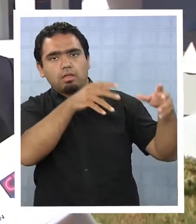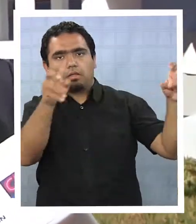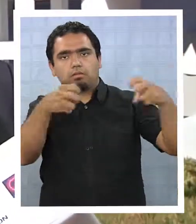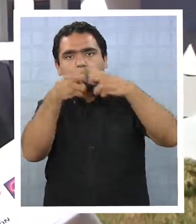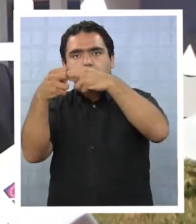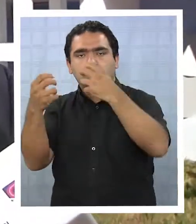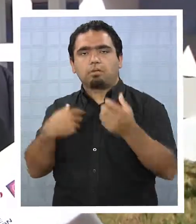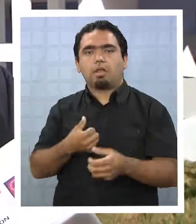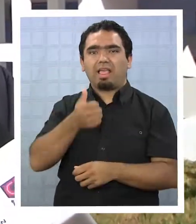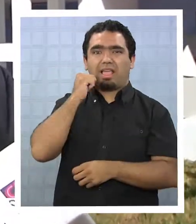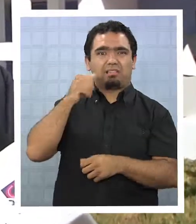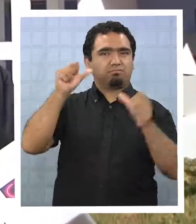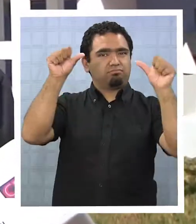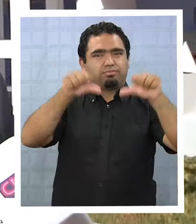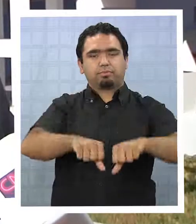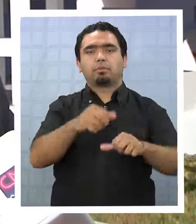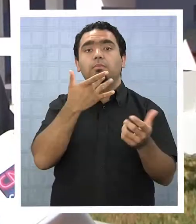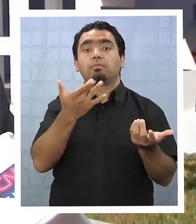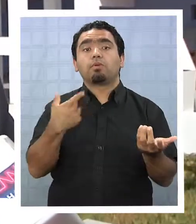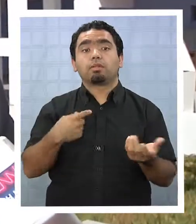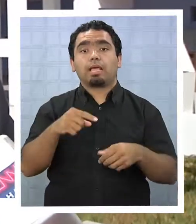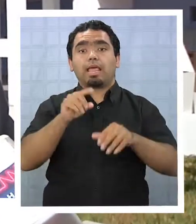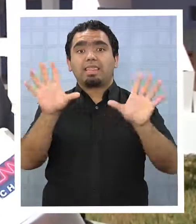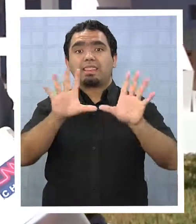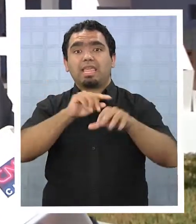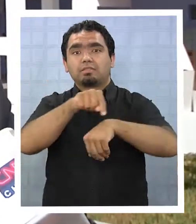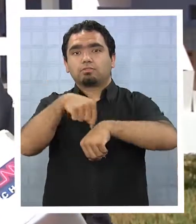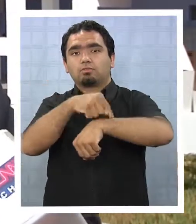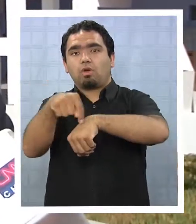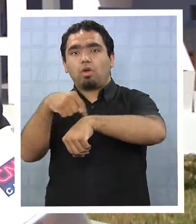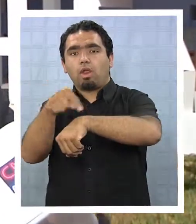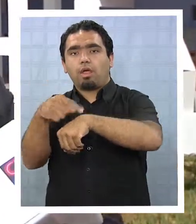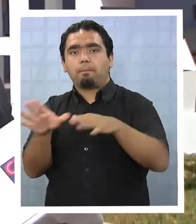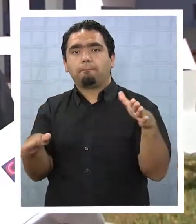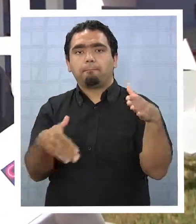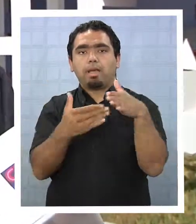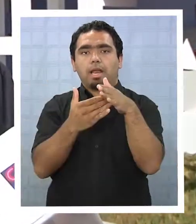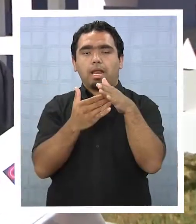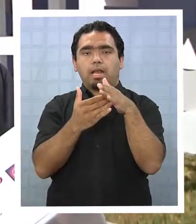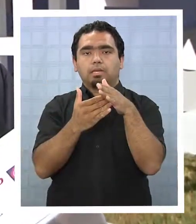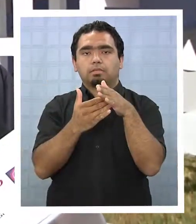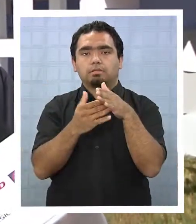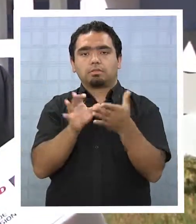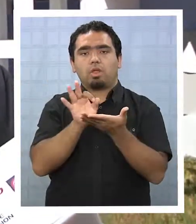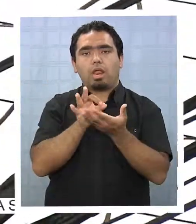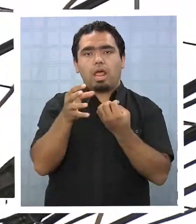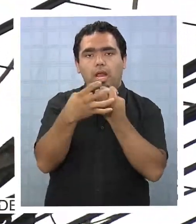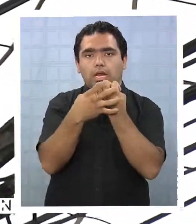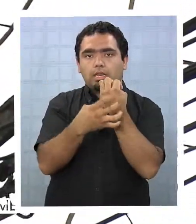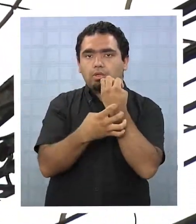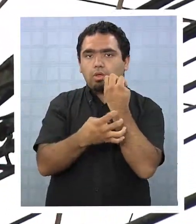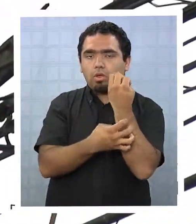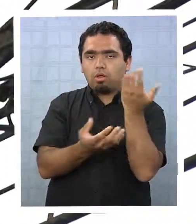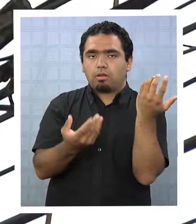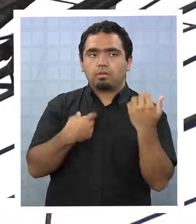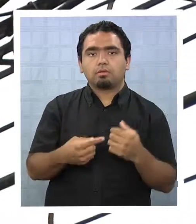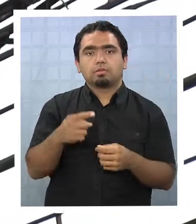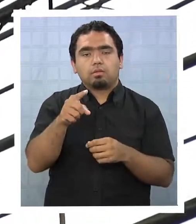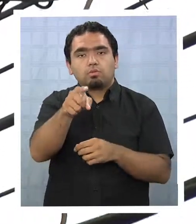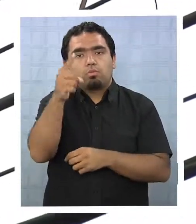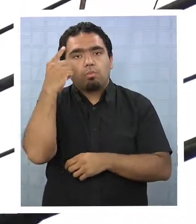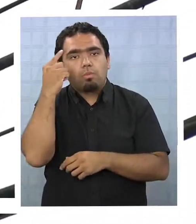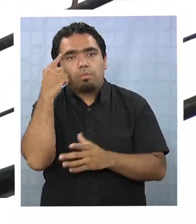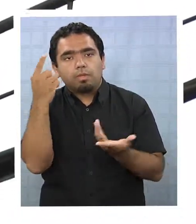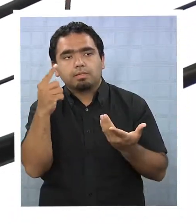desastroso, porque por largas 10 horas estuvo paralizada un par de regiones. Imagínese usted que esto ocurra